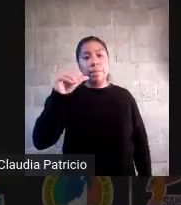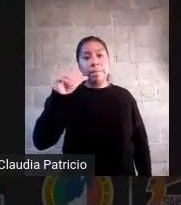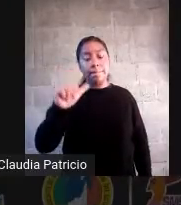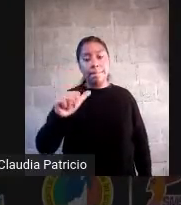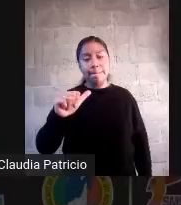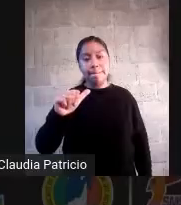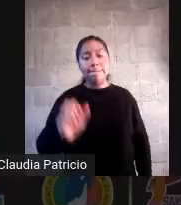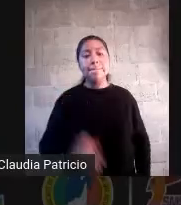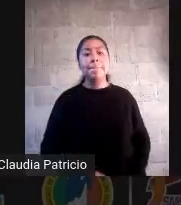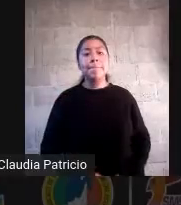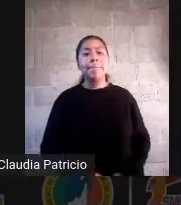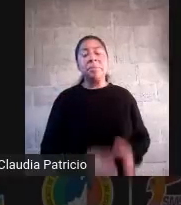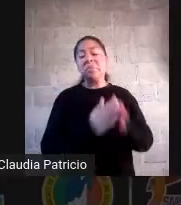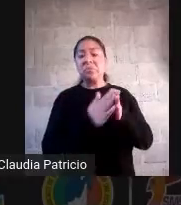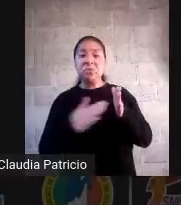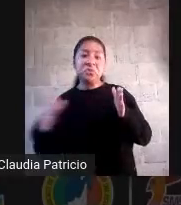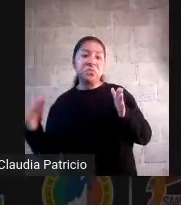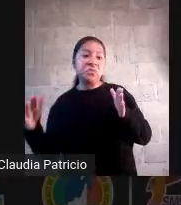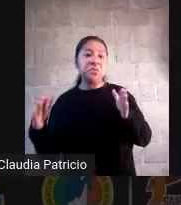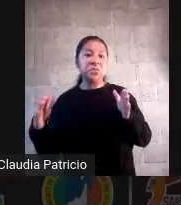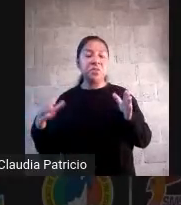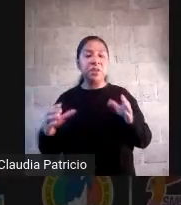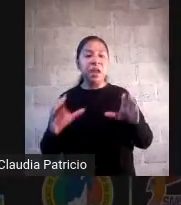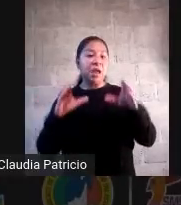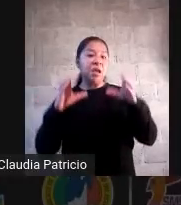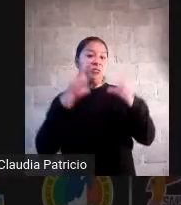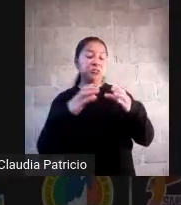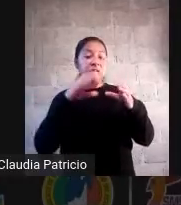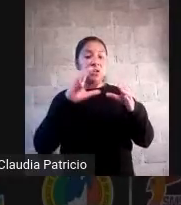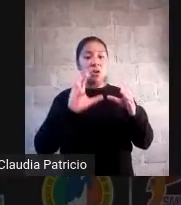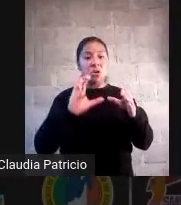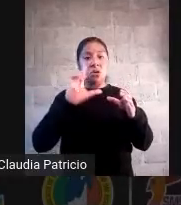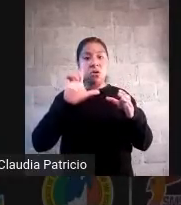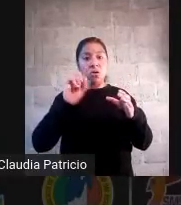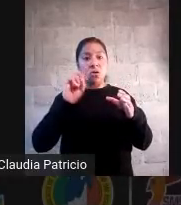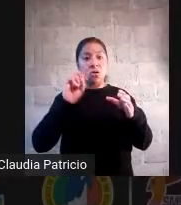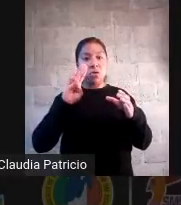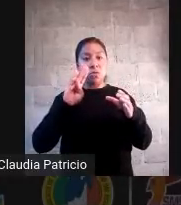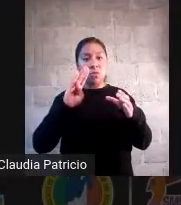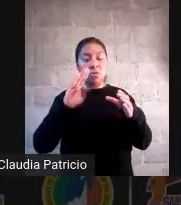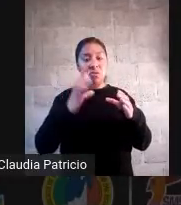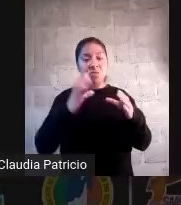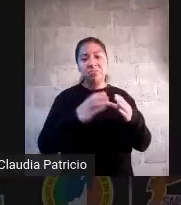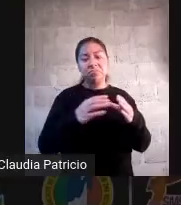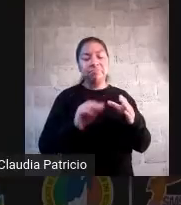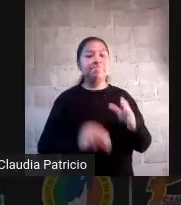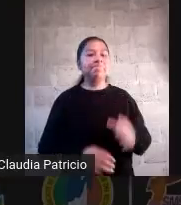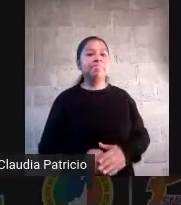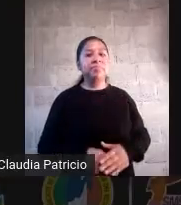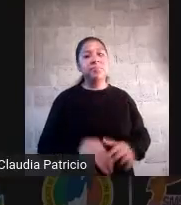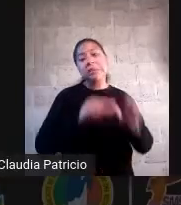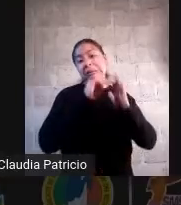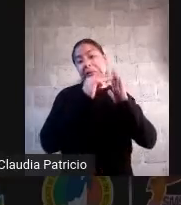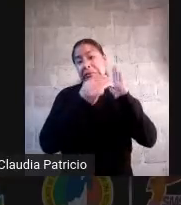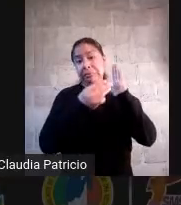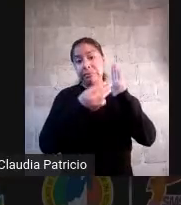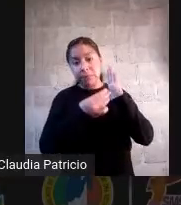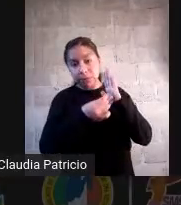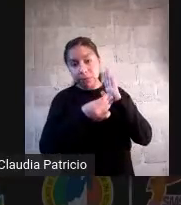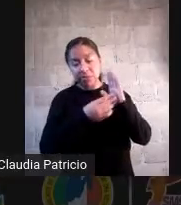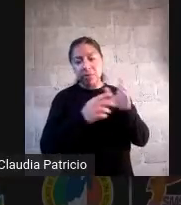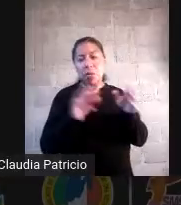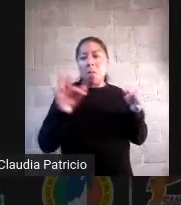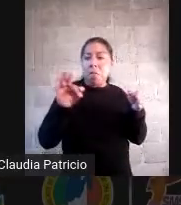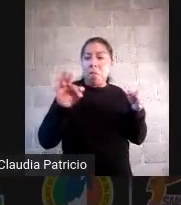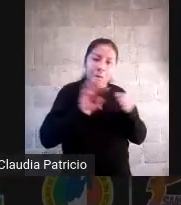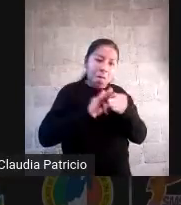famosísimos clubes era un modelo muy cercano al estudio basado en fenómenos si